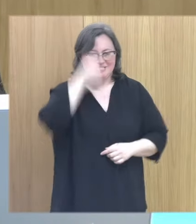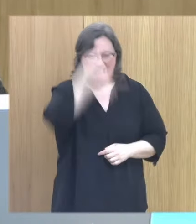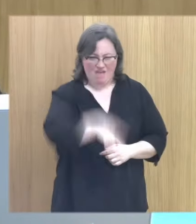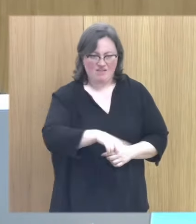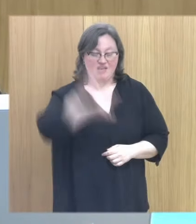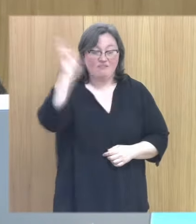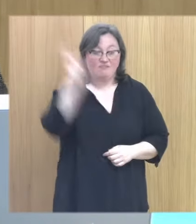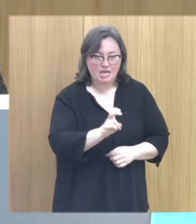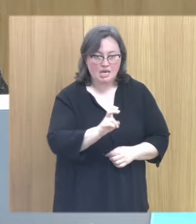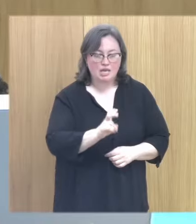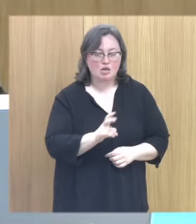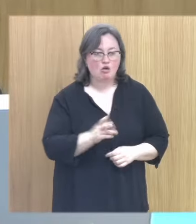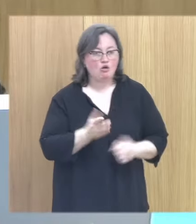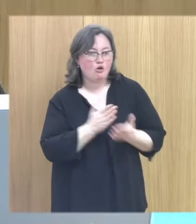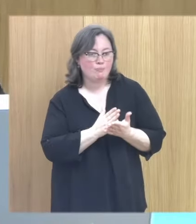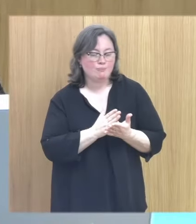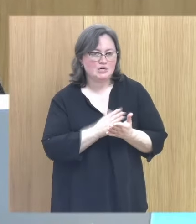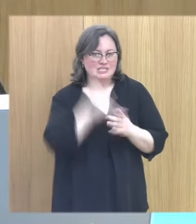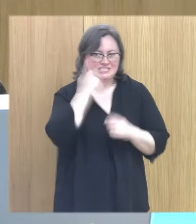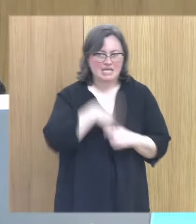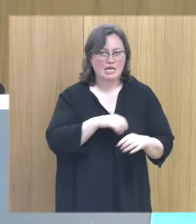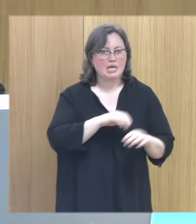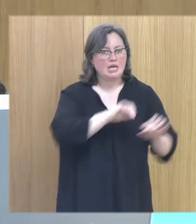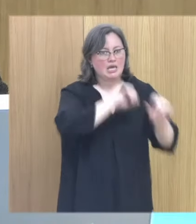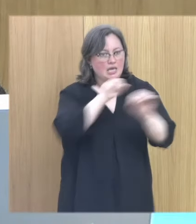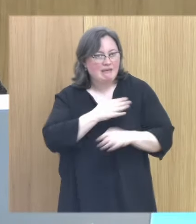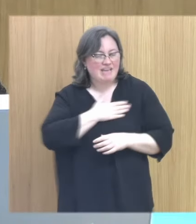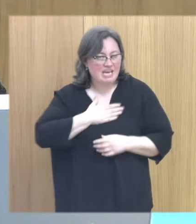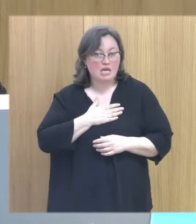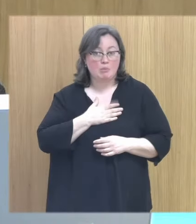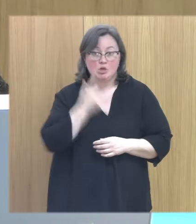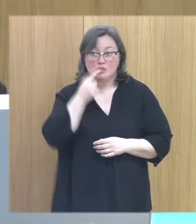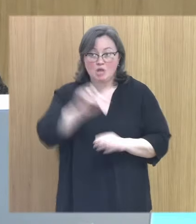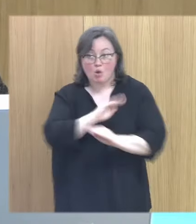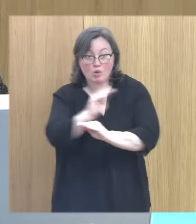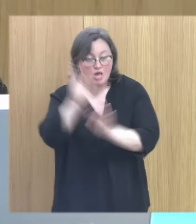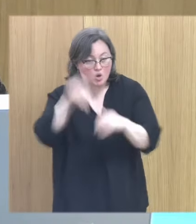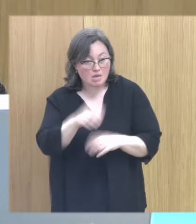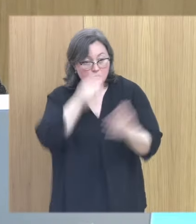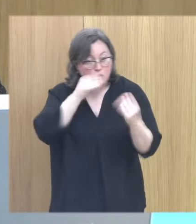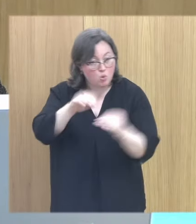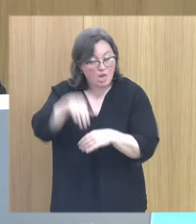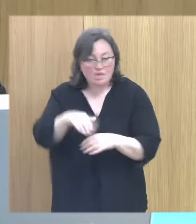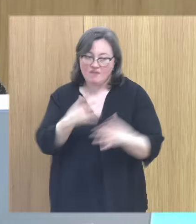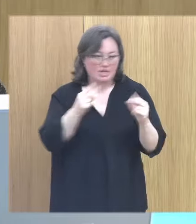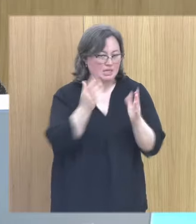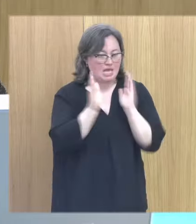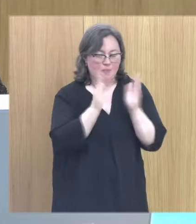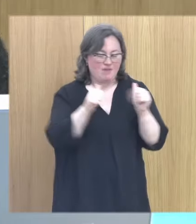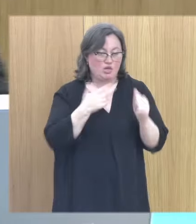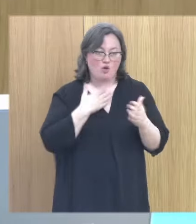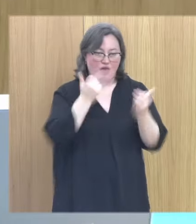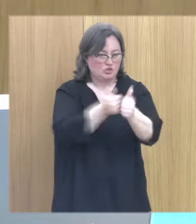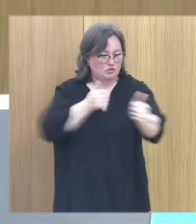que pueden querer y no ser cuidados y si no tengo quien les cuide ahí acabo y ahí me